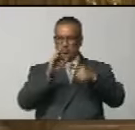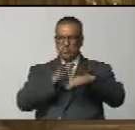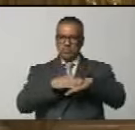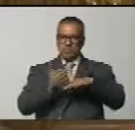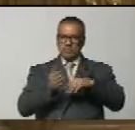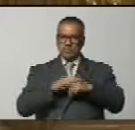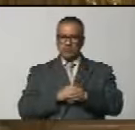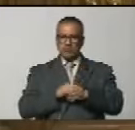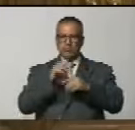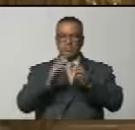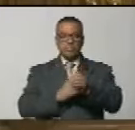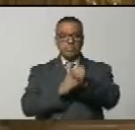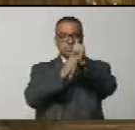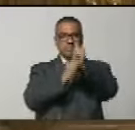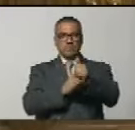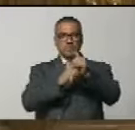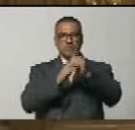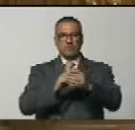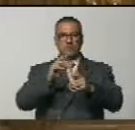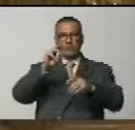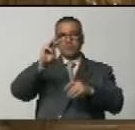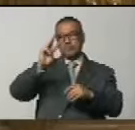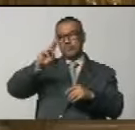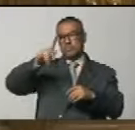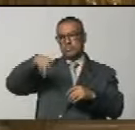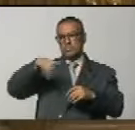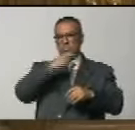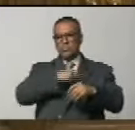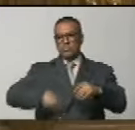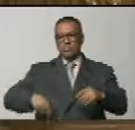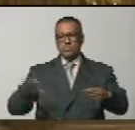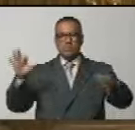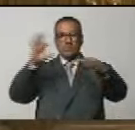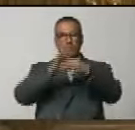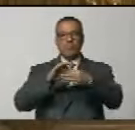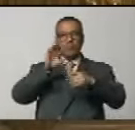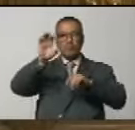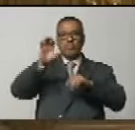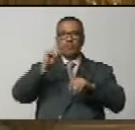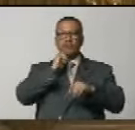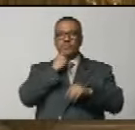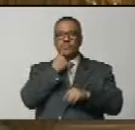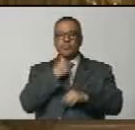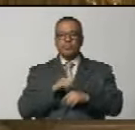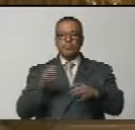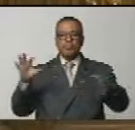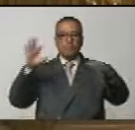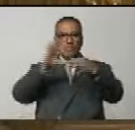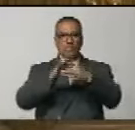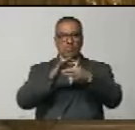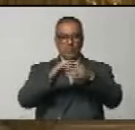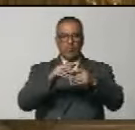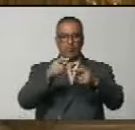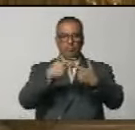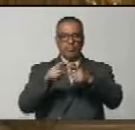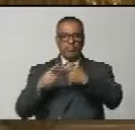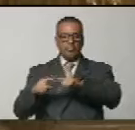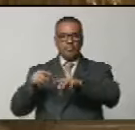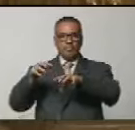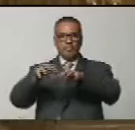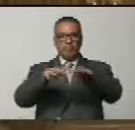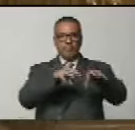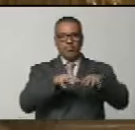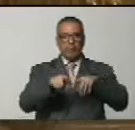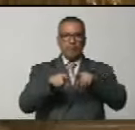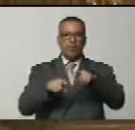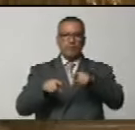el liderazgo de Vladimir Putin hoy representa la unidad de la nación rusa, la unidad de las distintas nacionalidades